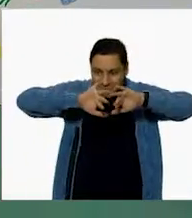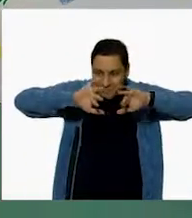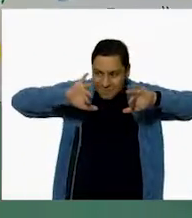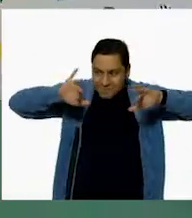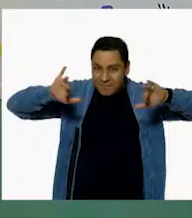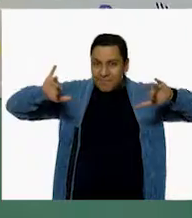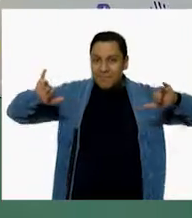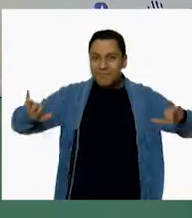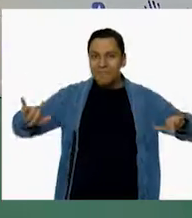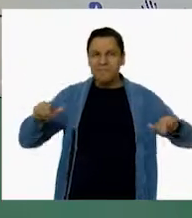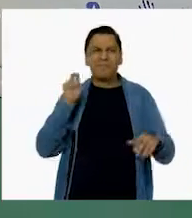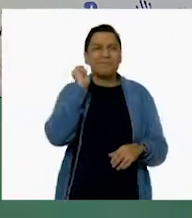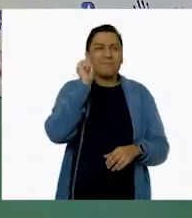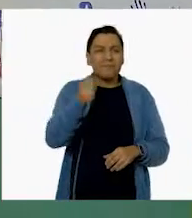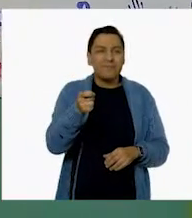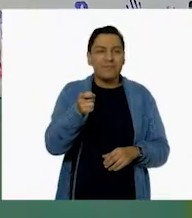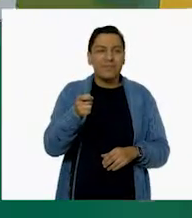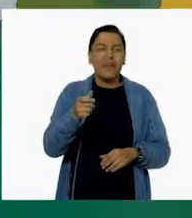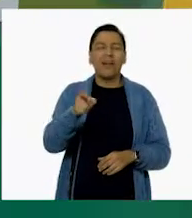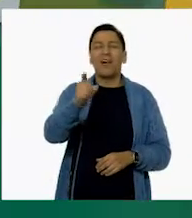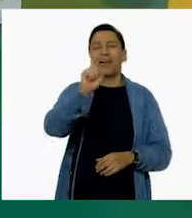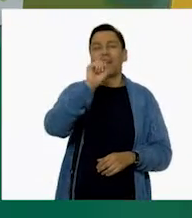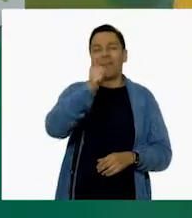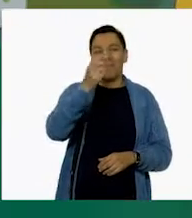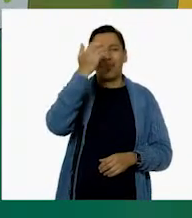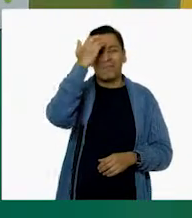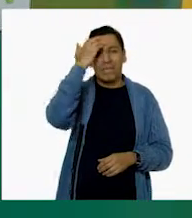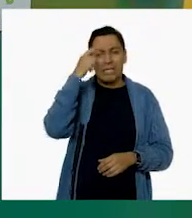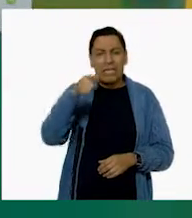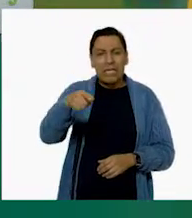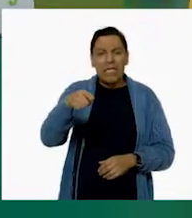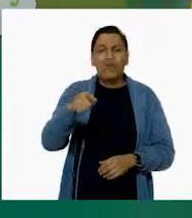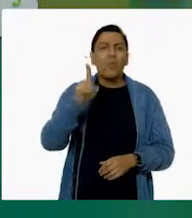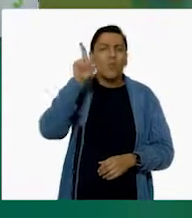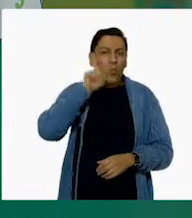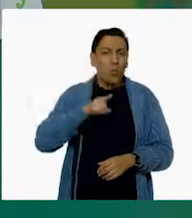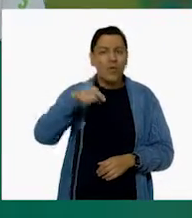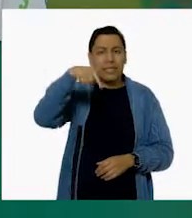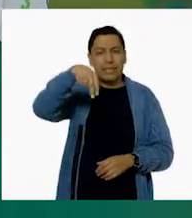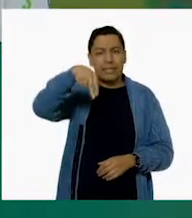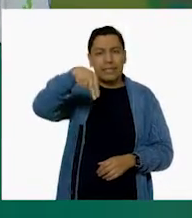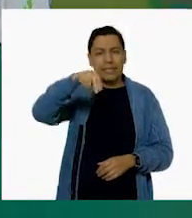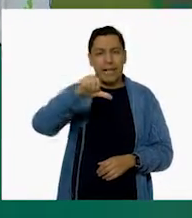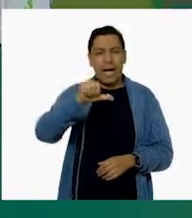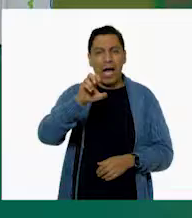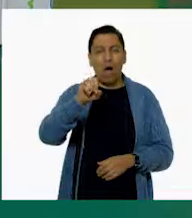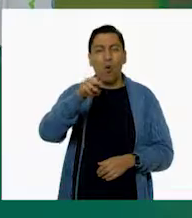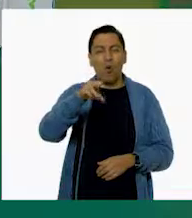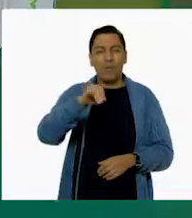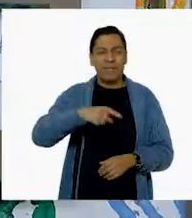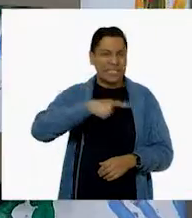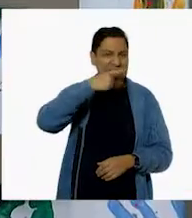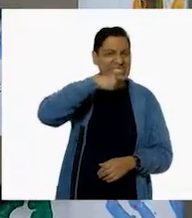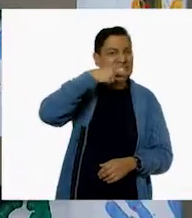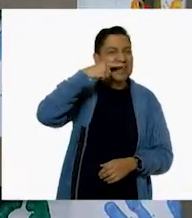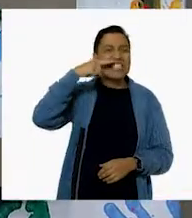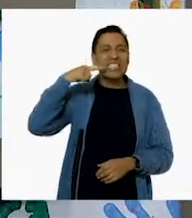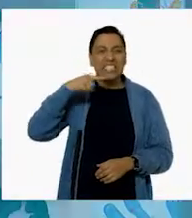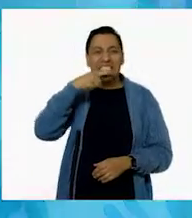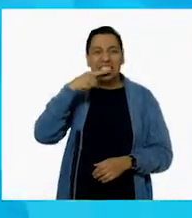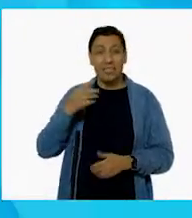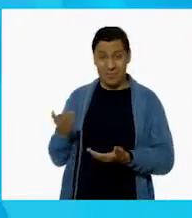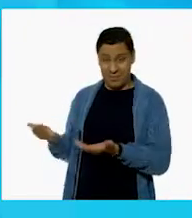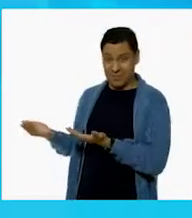está... ¡Ay! Ya reconocí, es Naomi, está lavándose los dientes. ¡Hola, Naomi! ¡Sí! ¡Qué